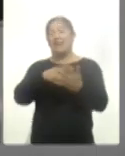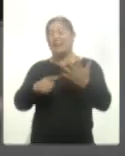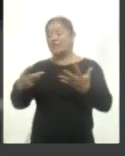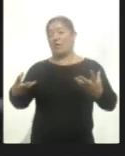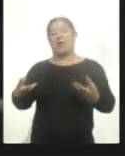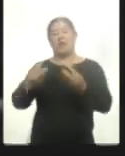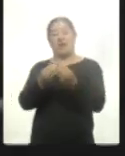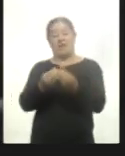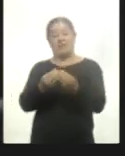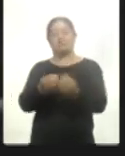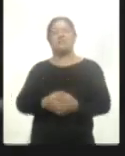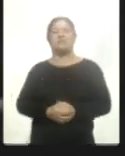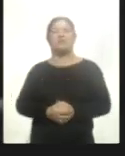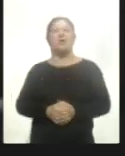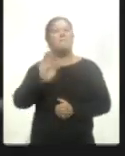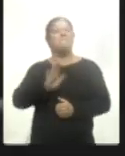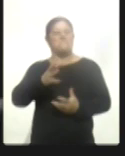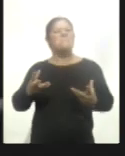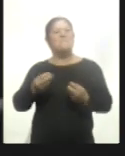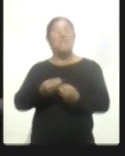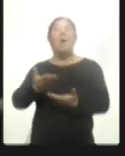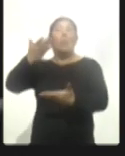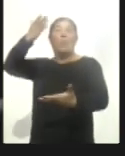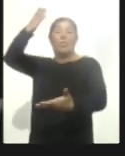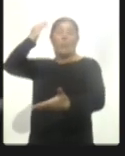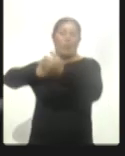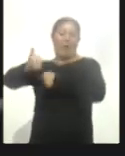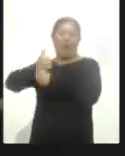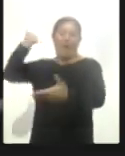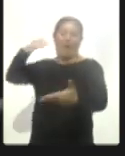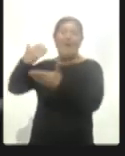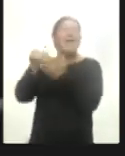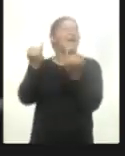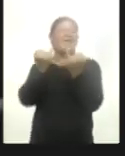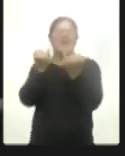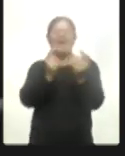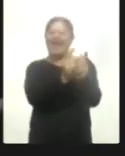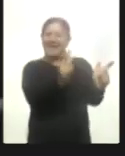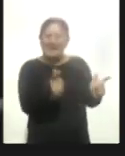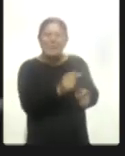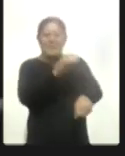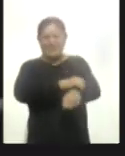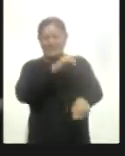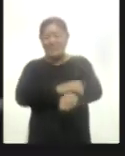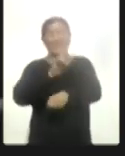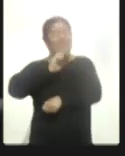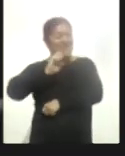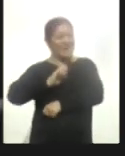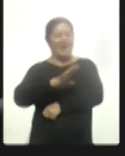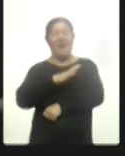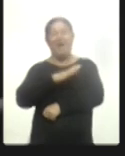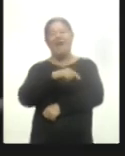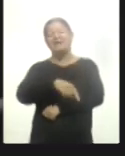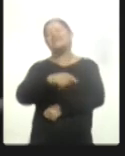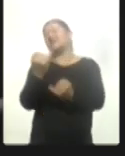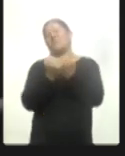ensamble actoral, que es como una reunión generacional, igual que la reunión del grupo de amigos del Club de los Idealistas, porque son actores con los que